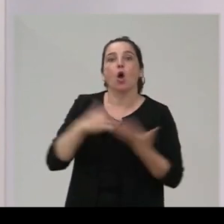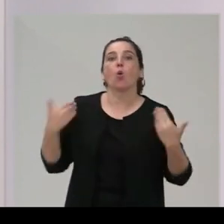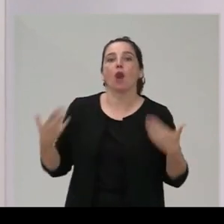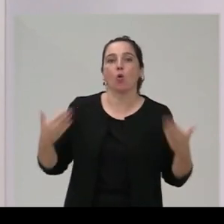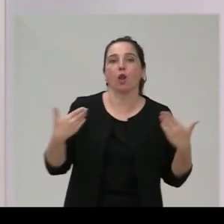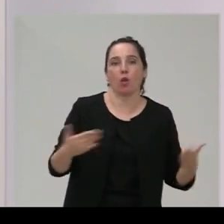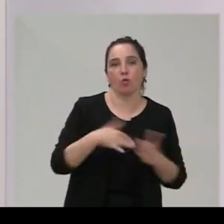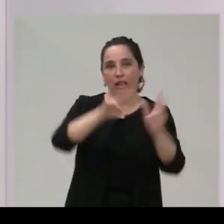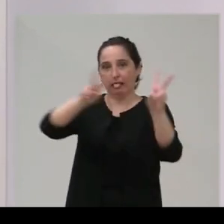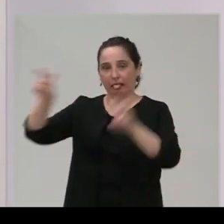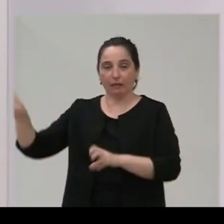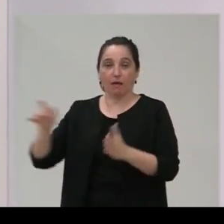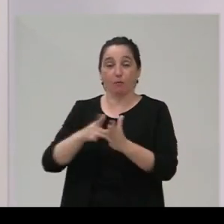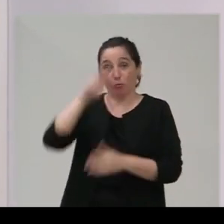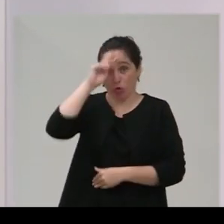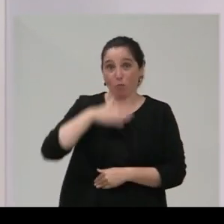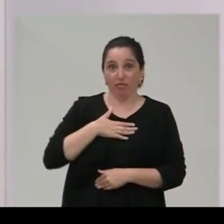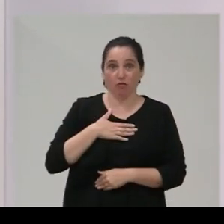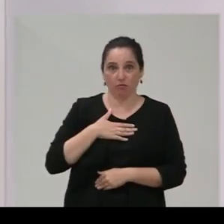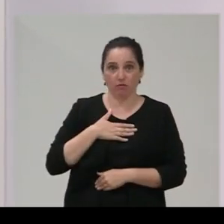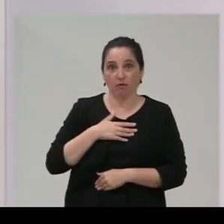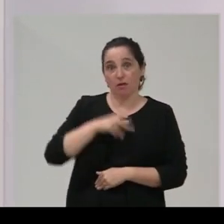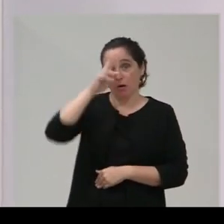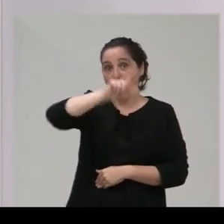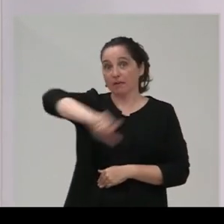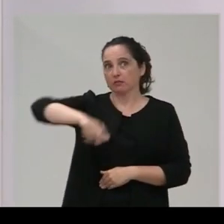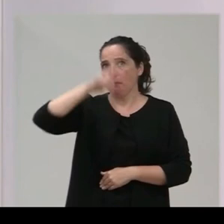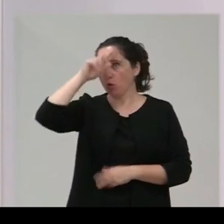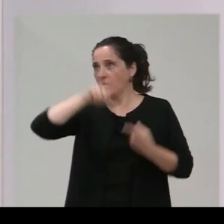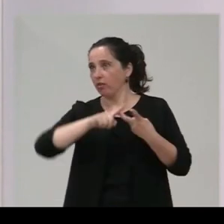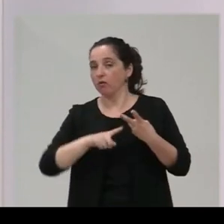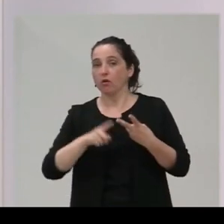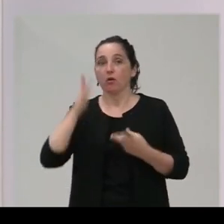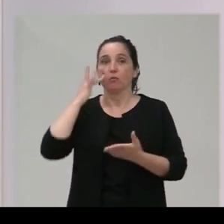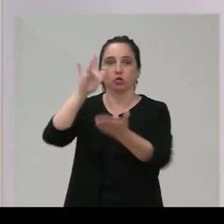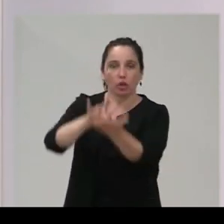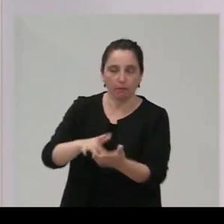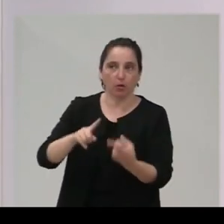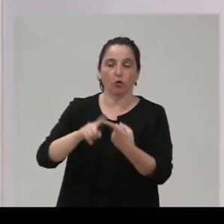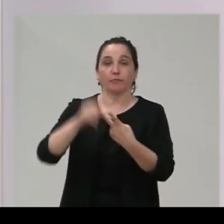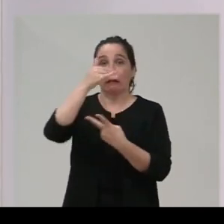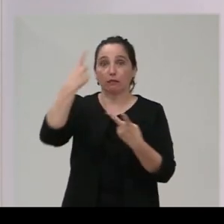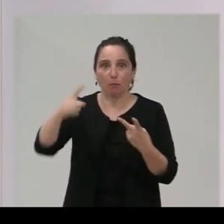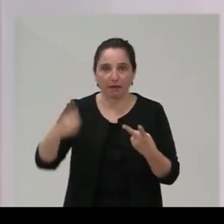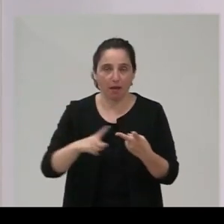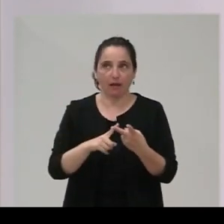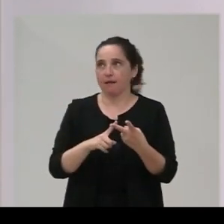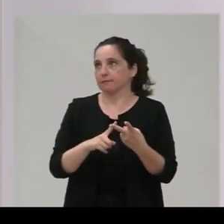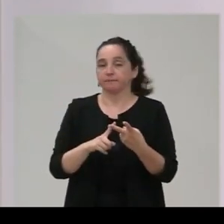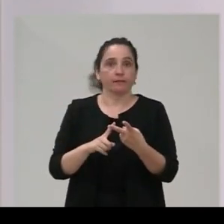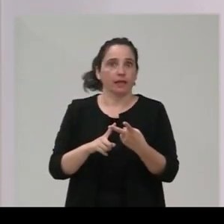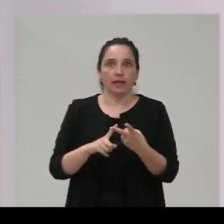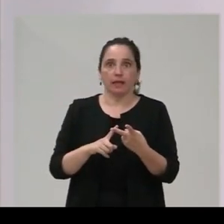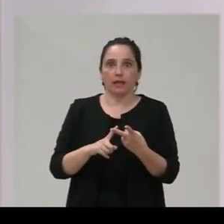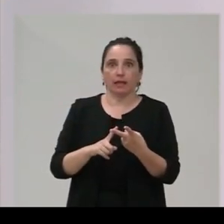asuntos por preocupación de los santanderinos punto limpio atención primaria por proyectos